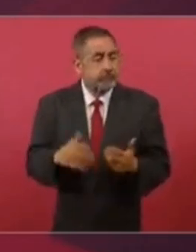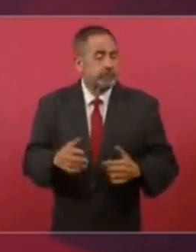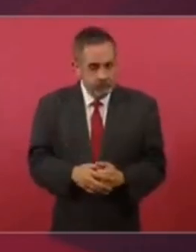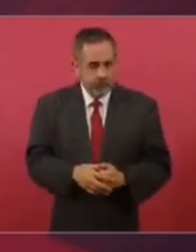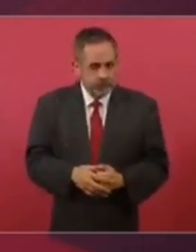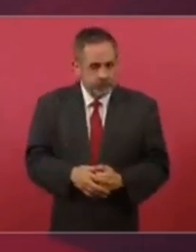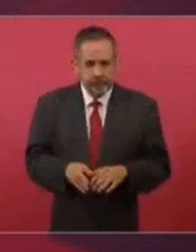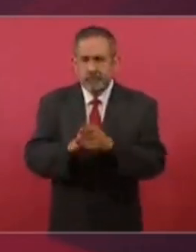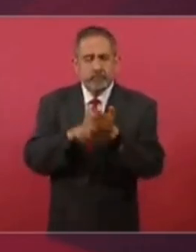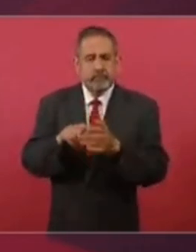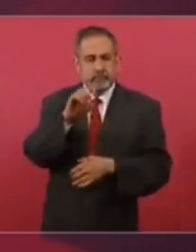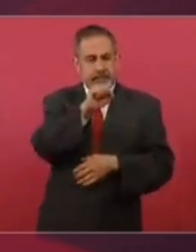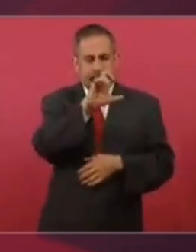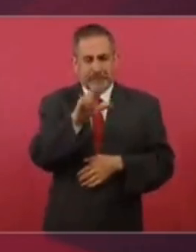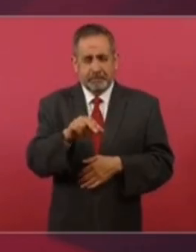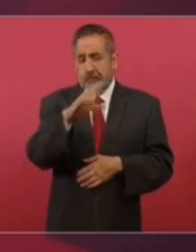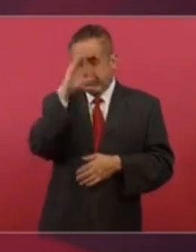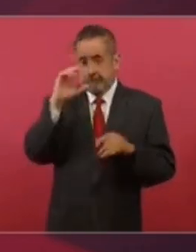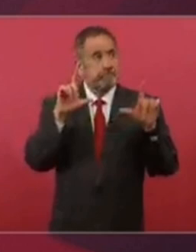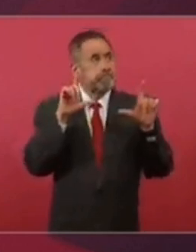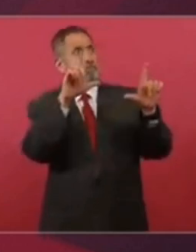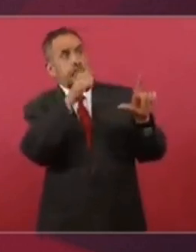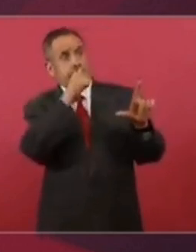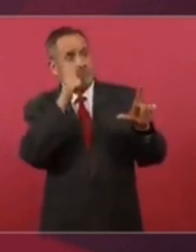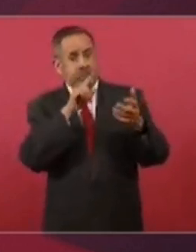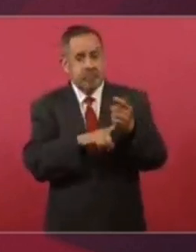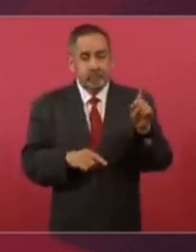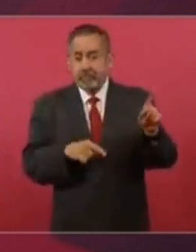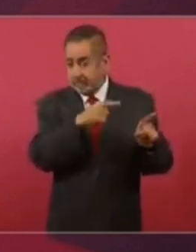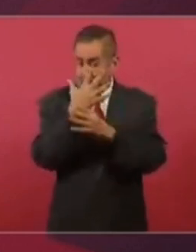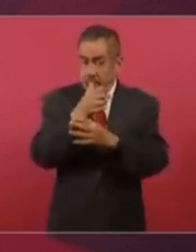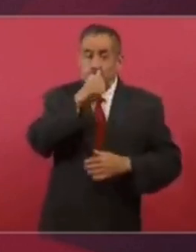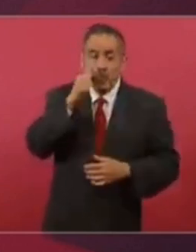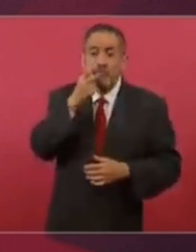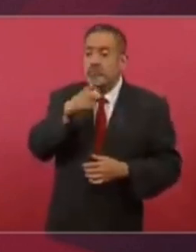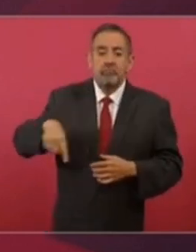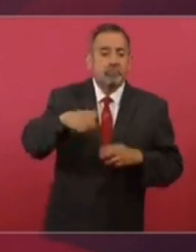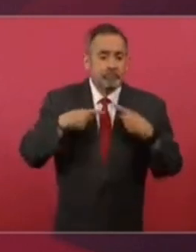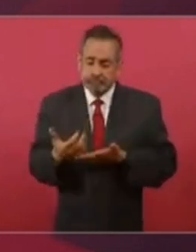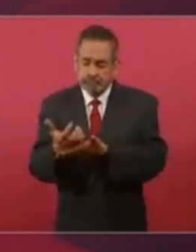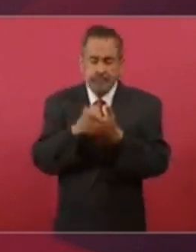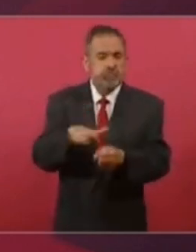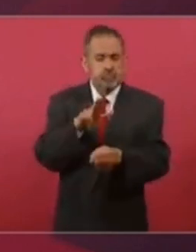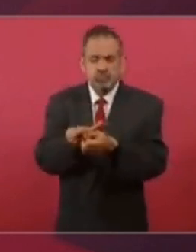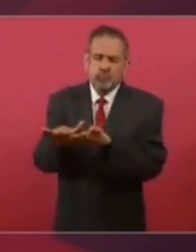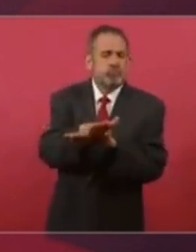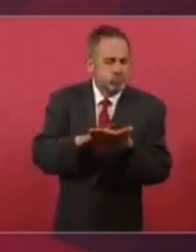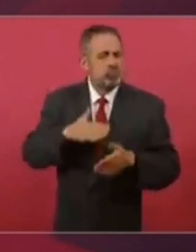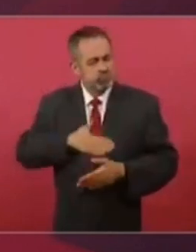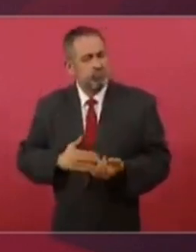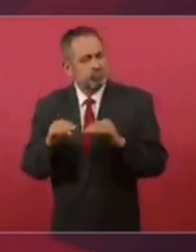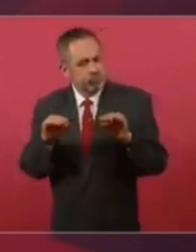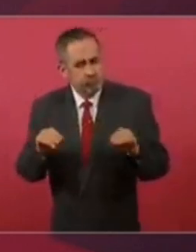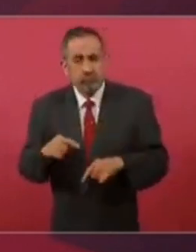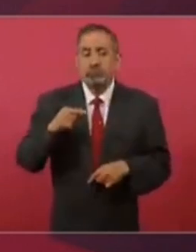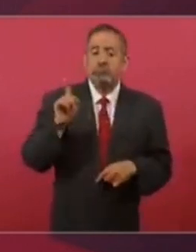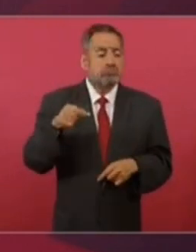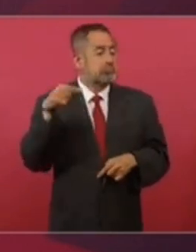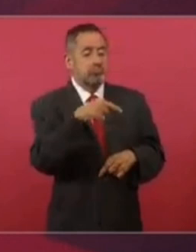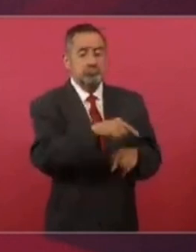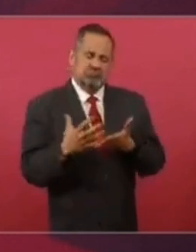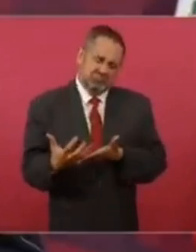Entonces, ¿cómo es que tienen ahí en la Corte de Juárez que decía que el funcionario tenía que aprender a vivir en la justa medianía? Y ellos están recibiendo